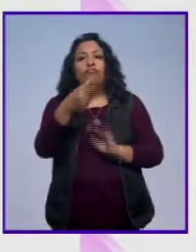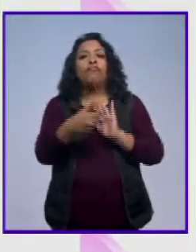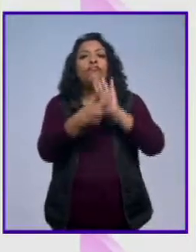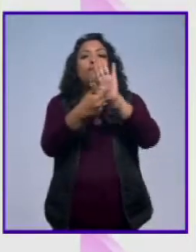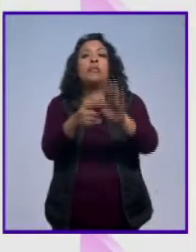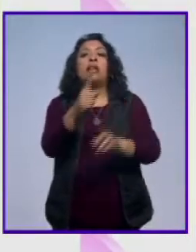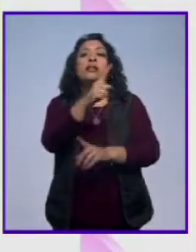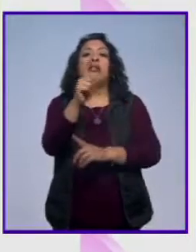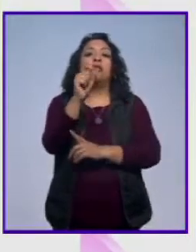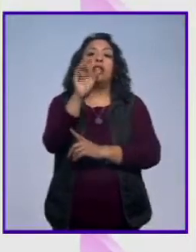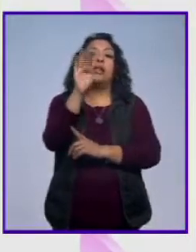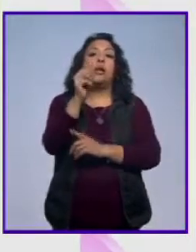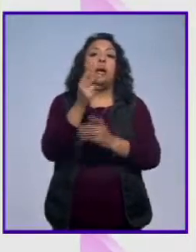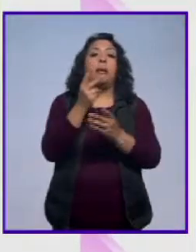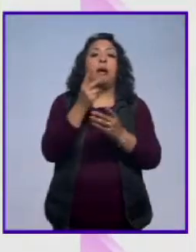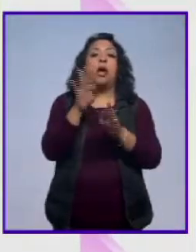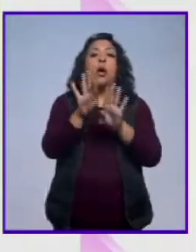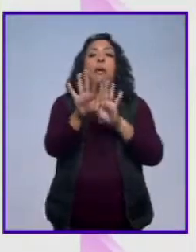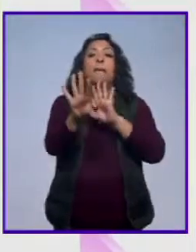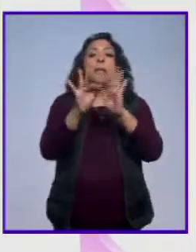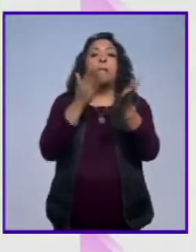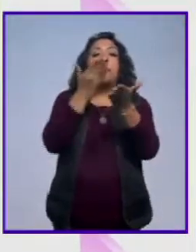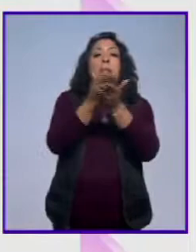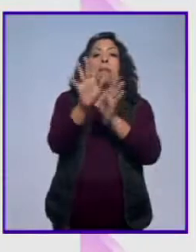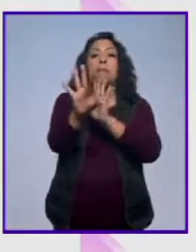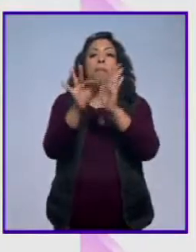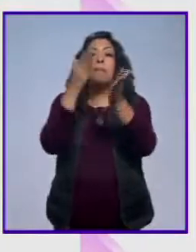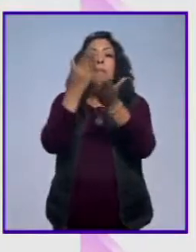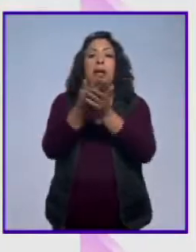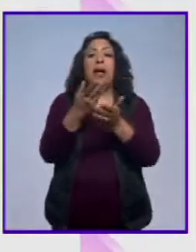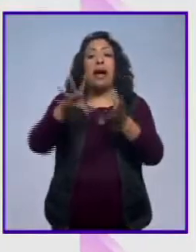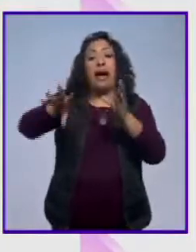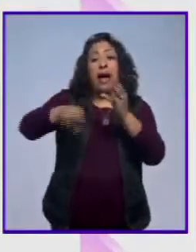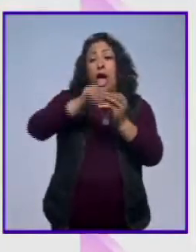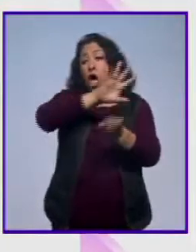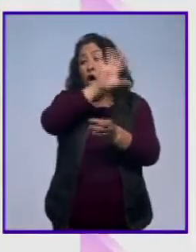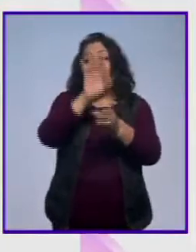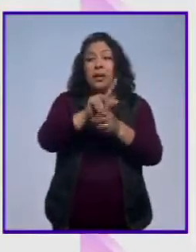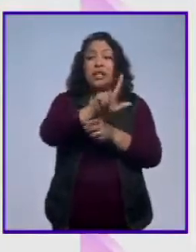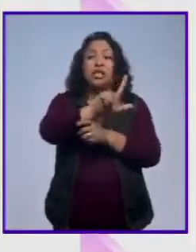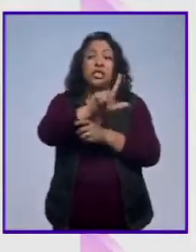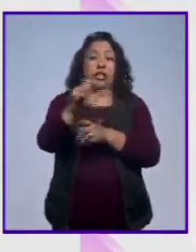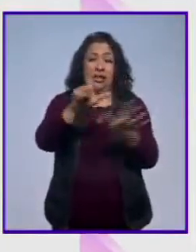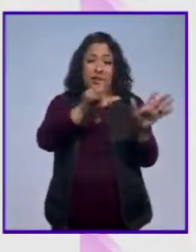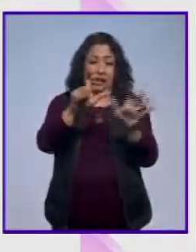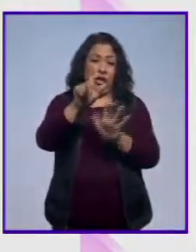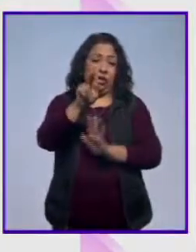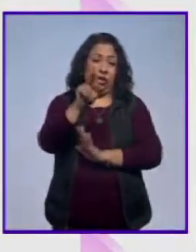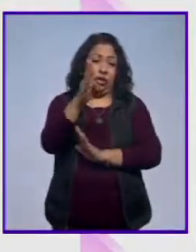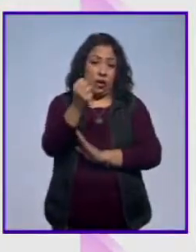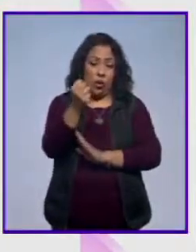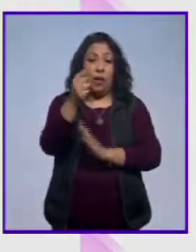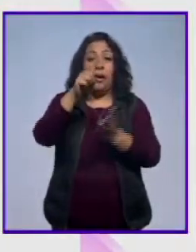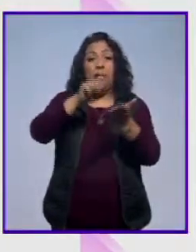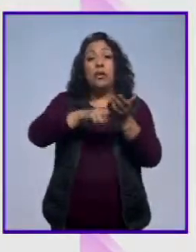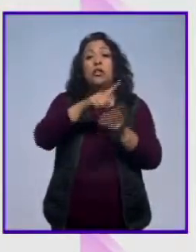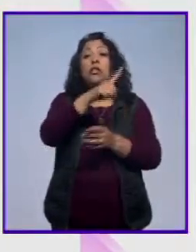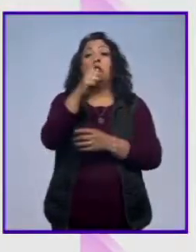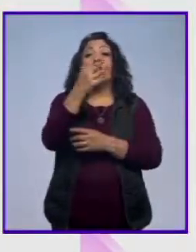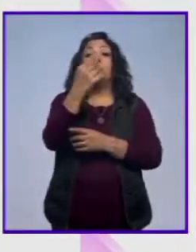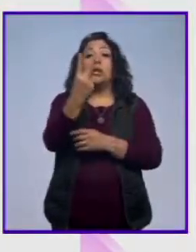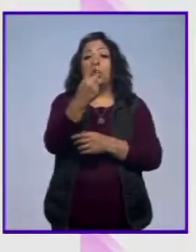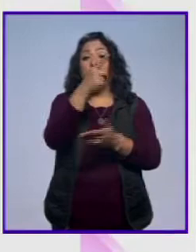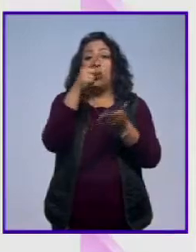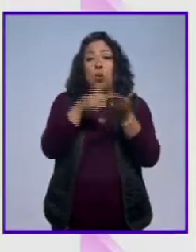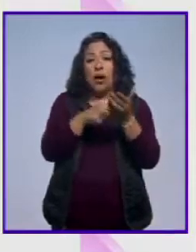129 nominados entre 789 espectáculos presentados en 152 recintos